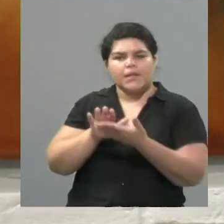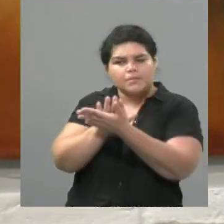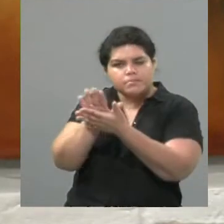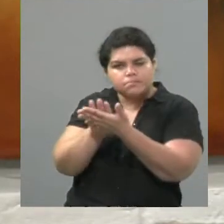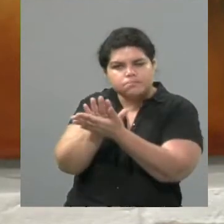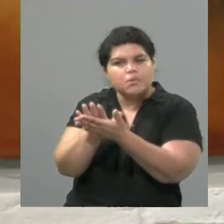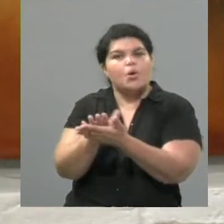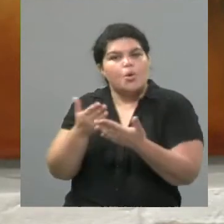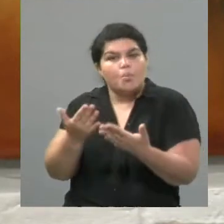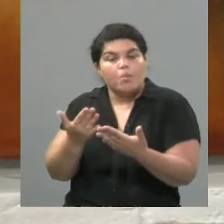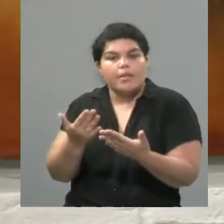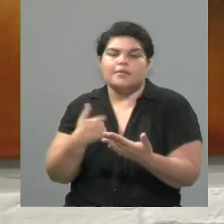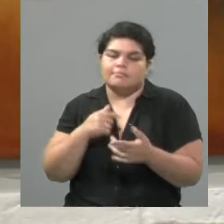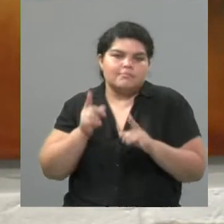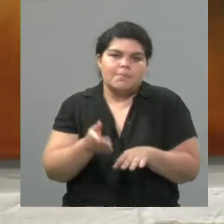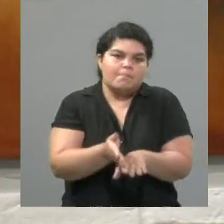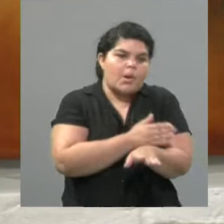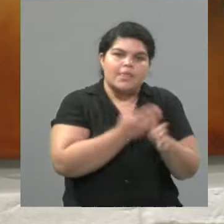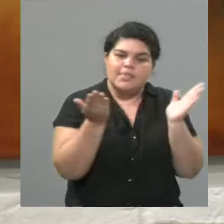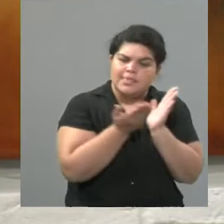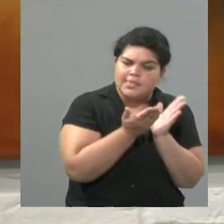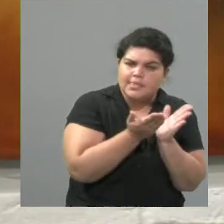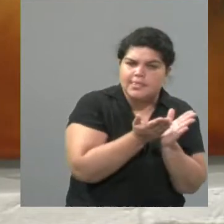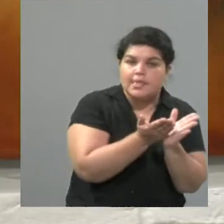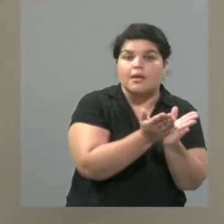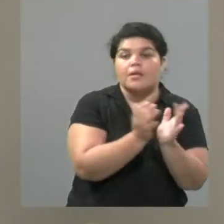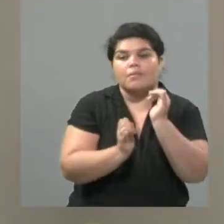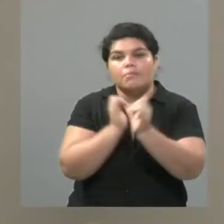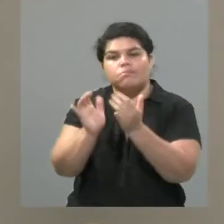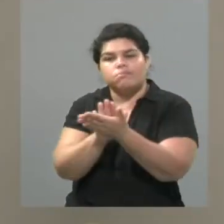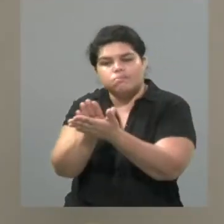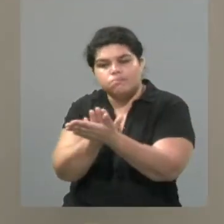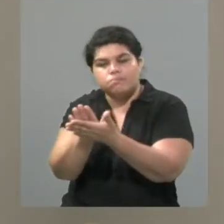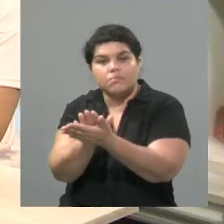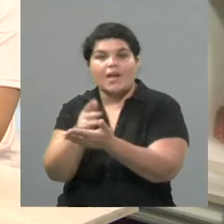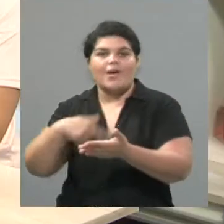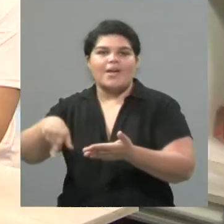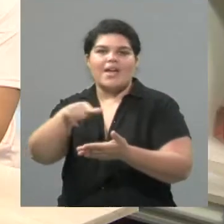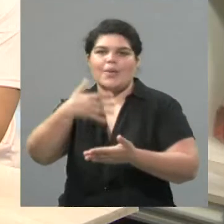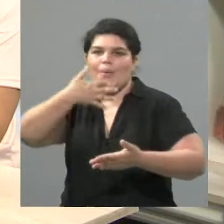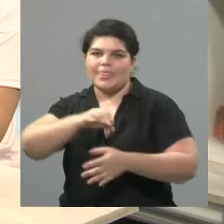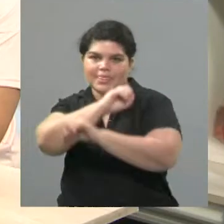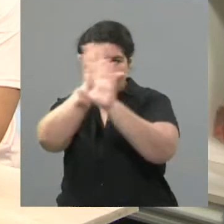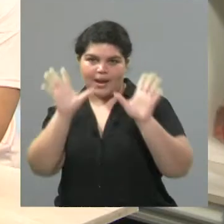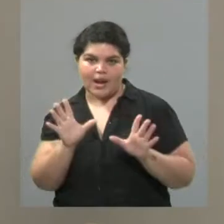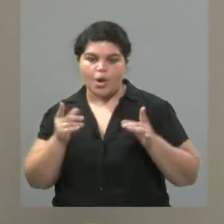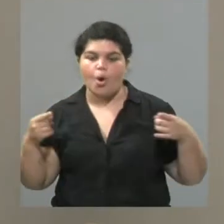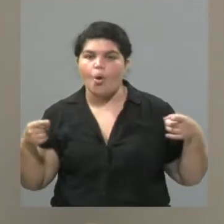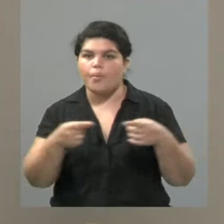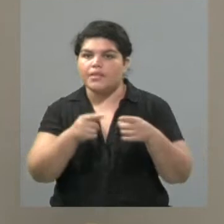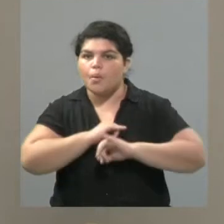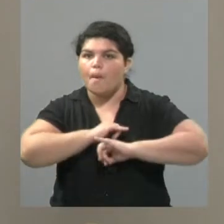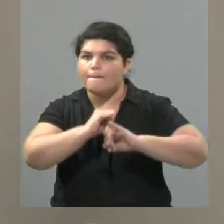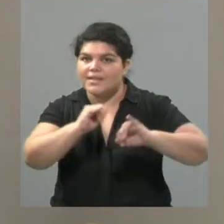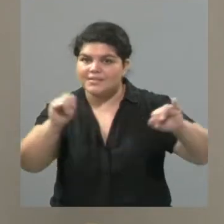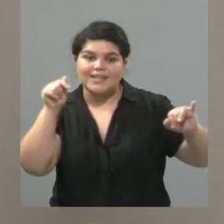estudiar mucho para que la gente me confiara en mí y en el mensaje que tratábamos de decir. Sí, de hecho, igual la pandemia también,